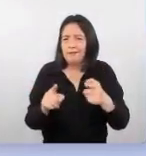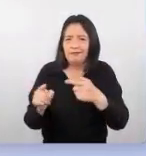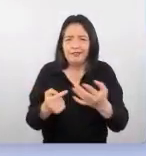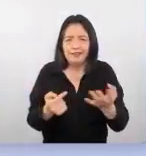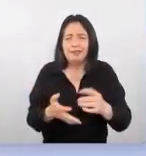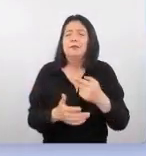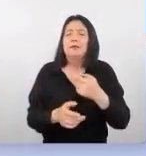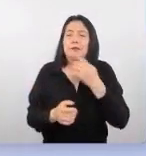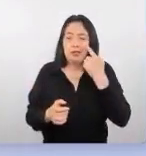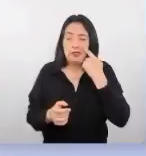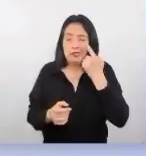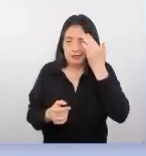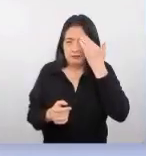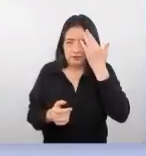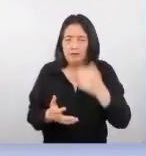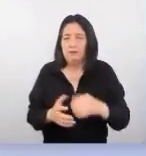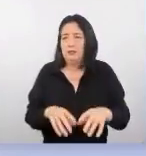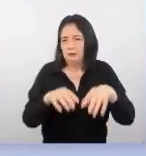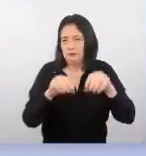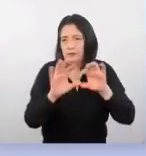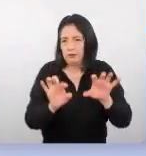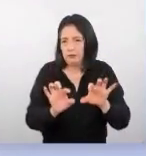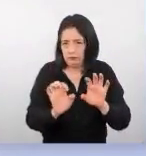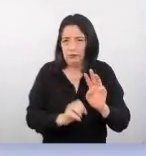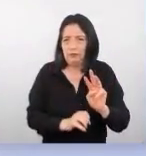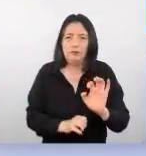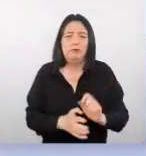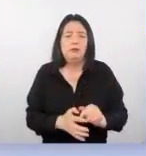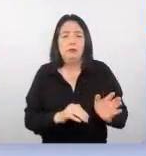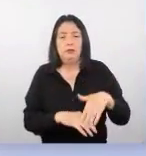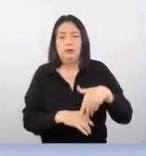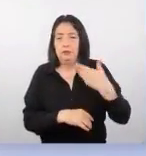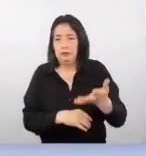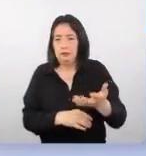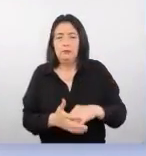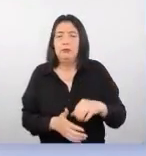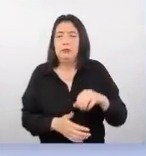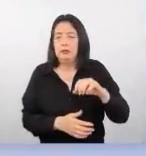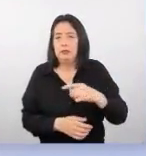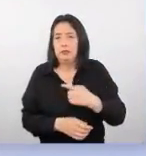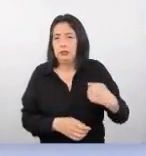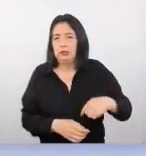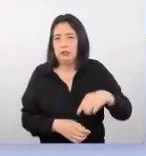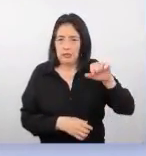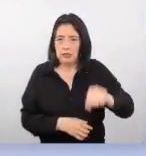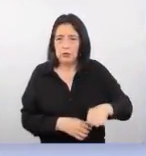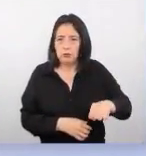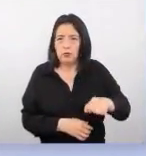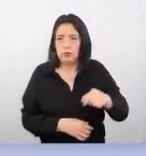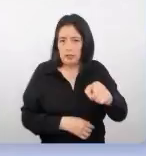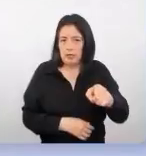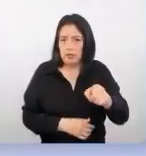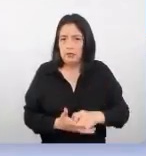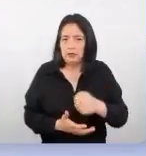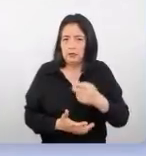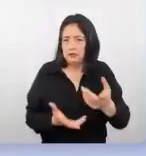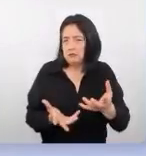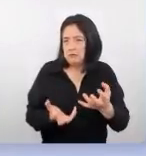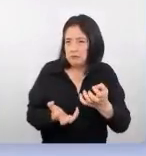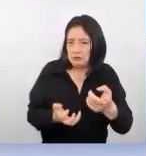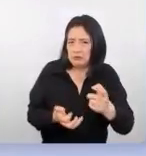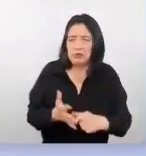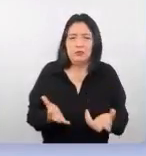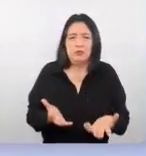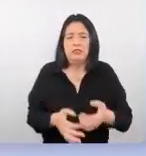oficial que ellos hacen. Luego, en el caso de China del Sur, en este caso, ellos prefieren los